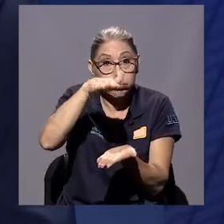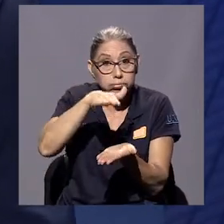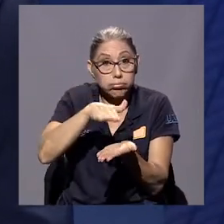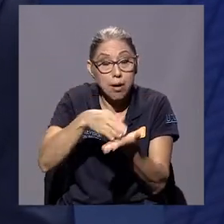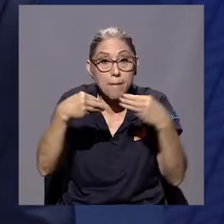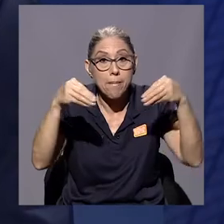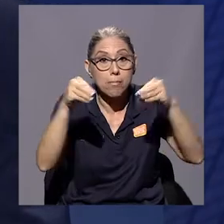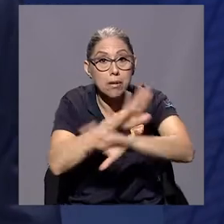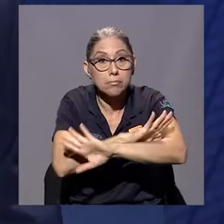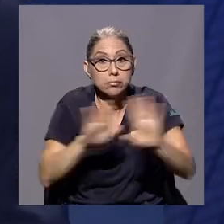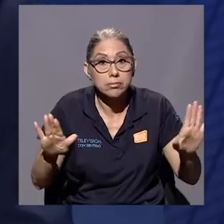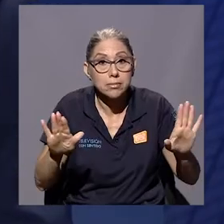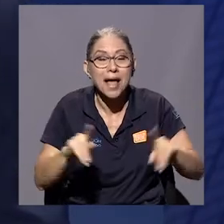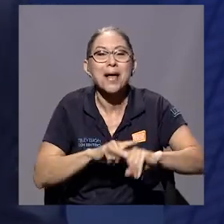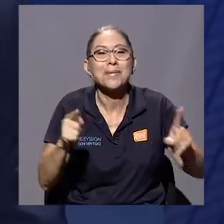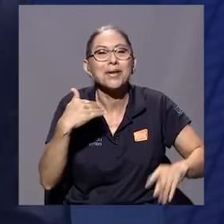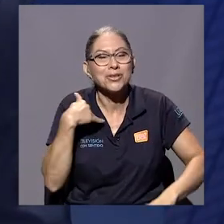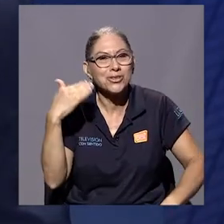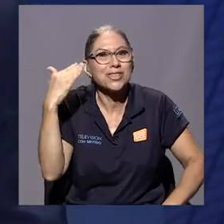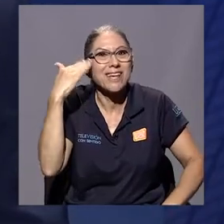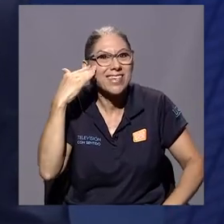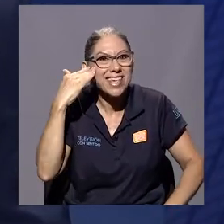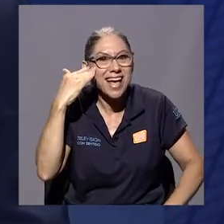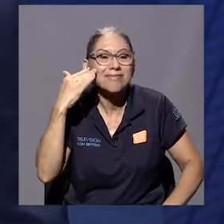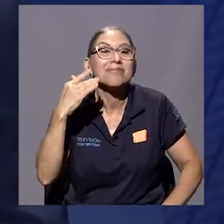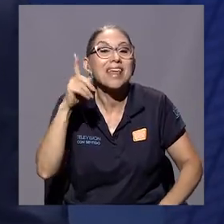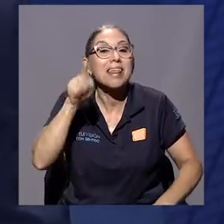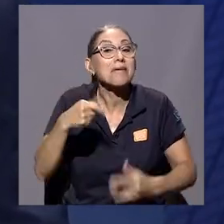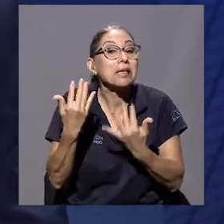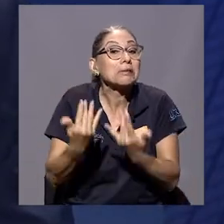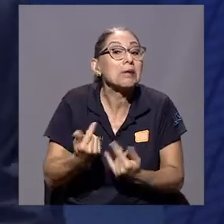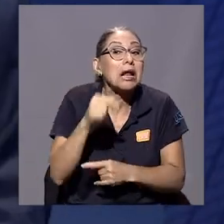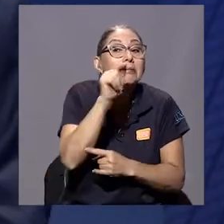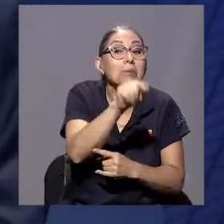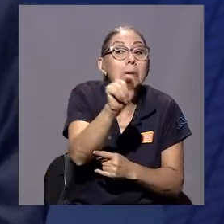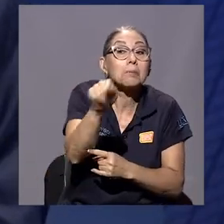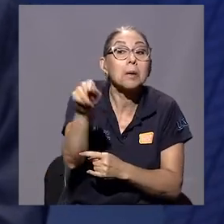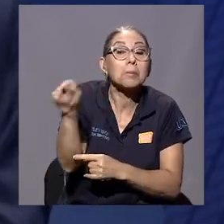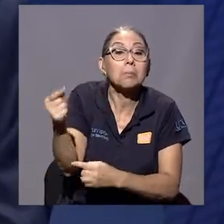que tenía que pasar por las orcas caudinas de la crítica.